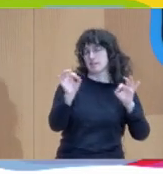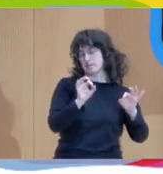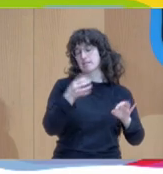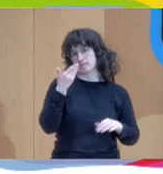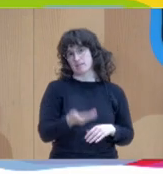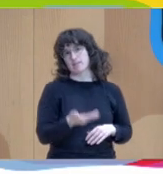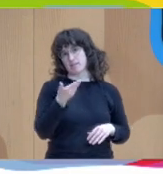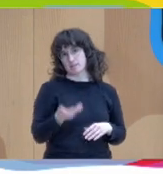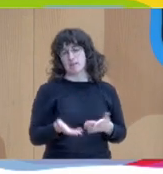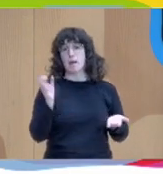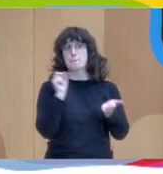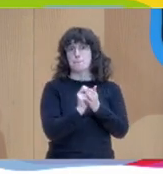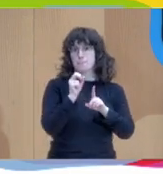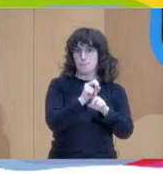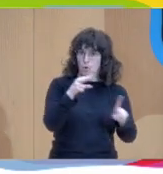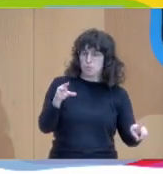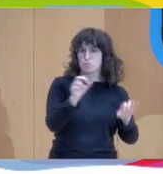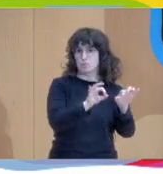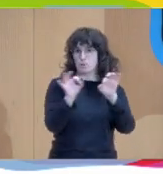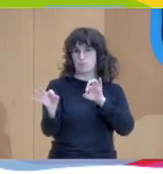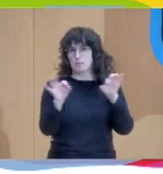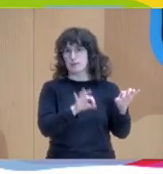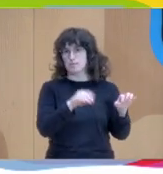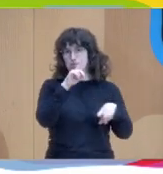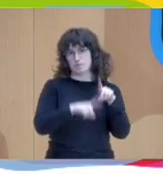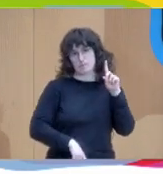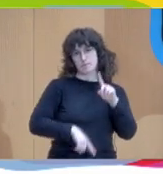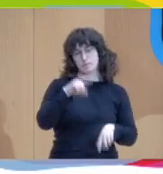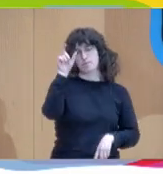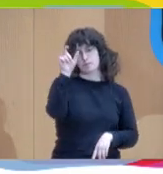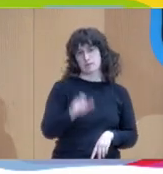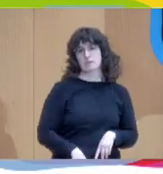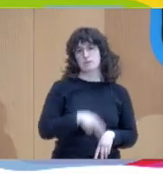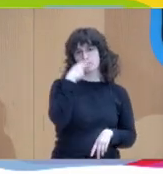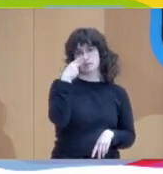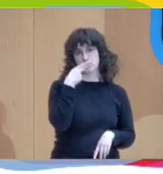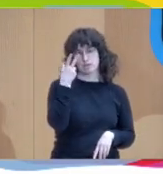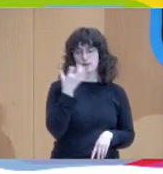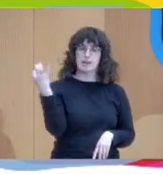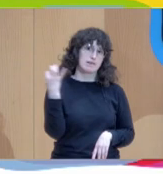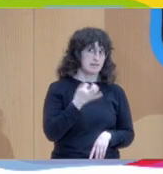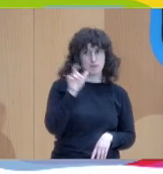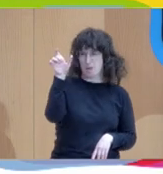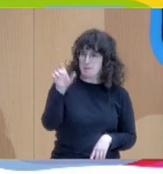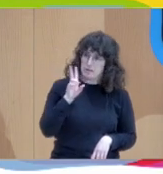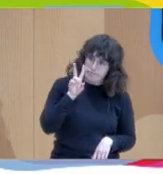prepararlo desde la perspectiva de lo que le interesa a la persona con lo que voy a estar. De lo que es importante para ella.